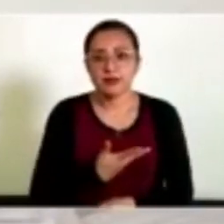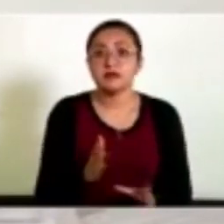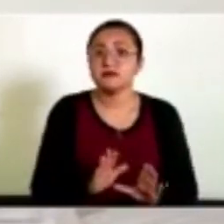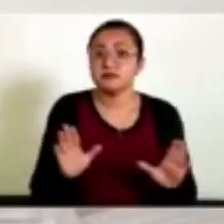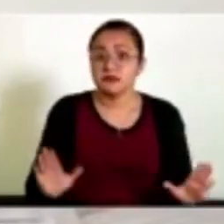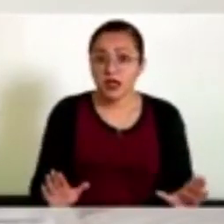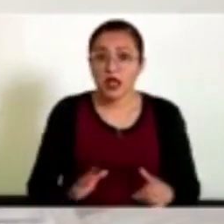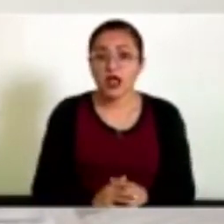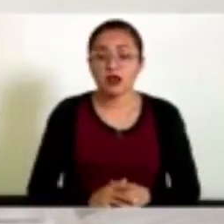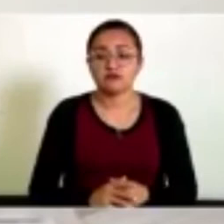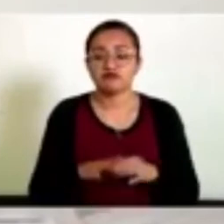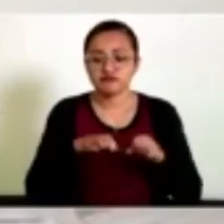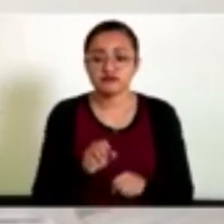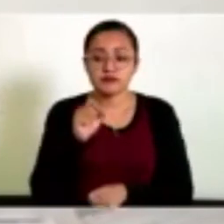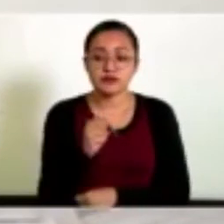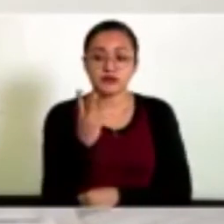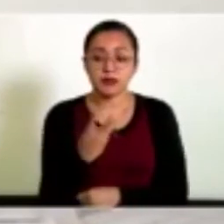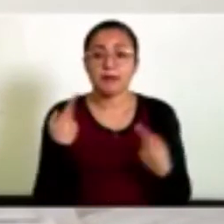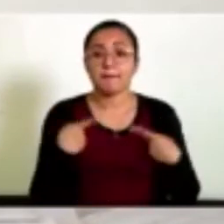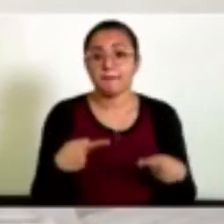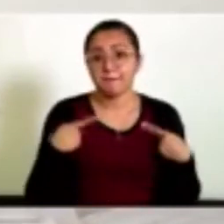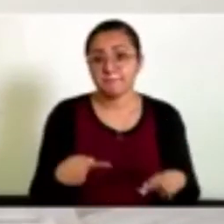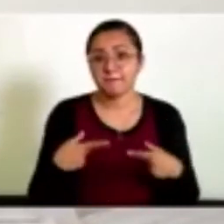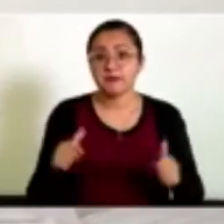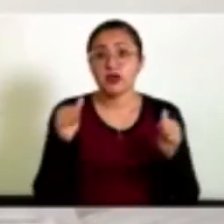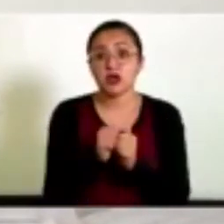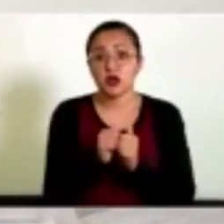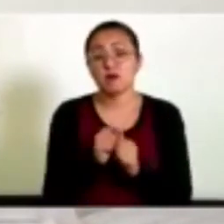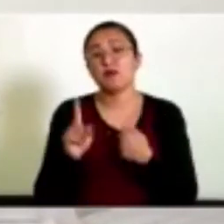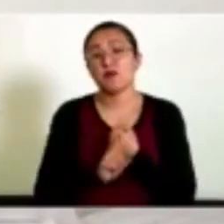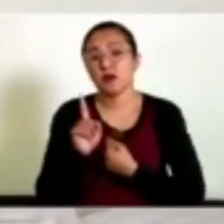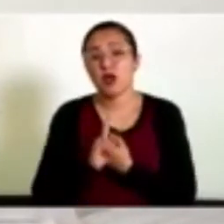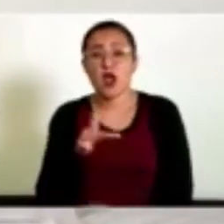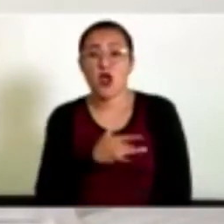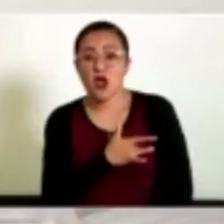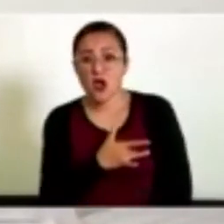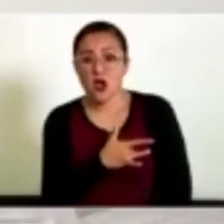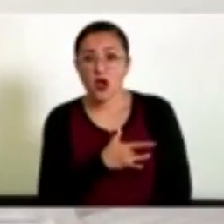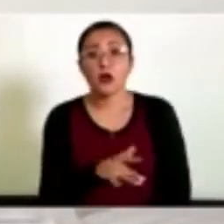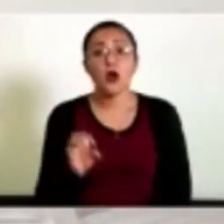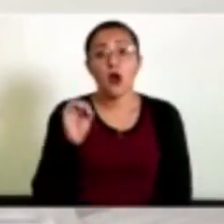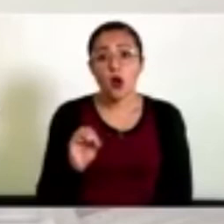captados 23 pacientes con secuelas cardíacas o